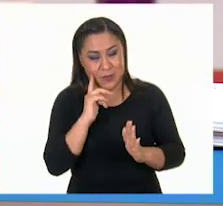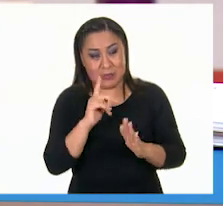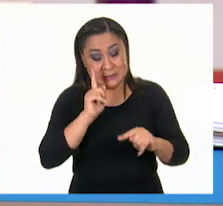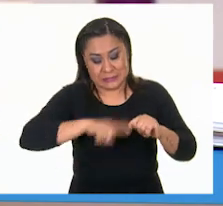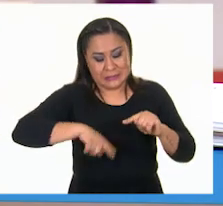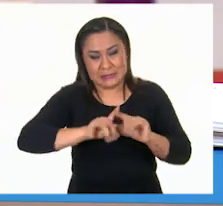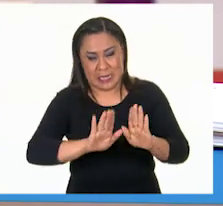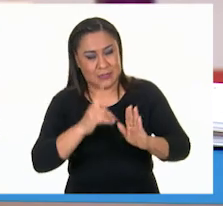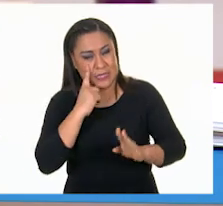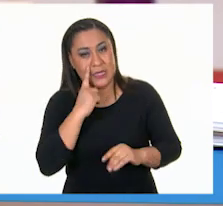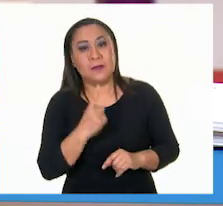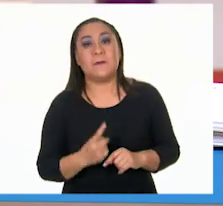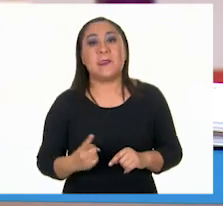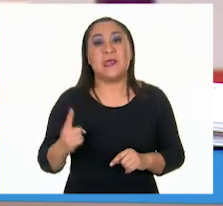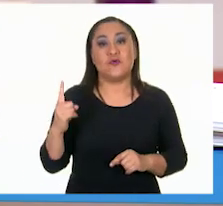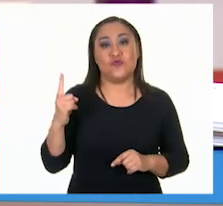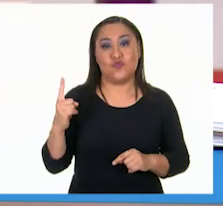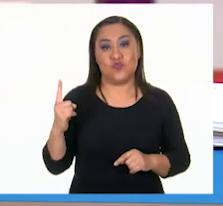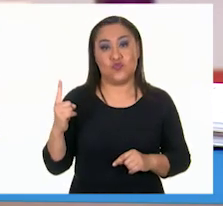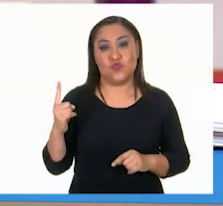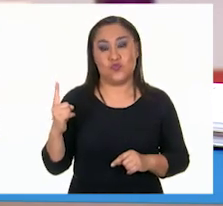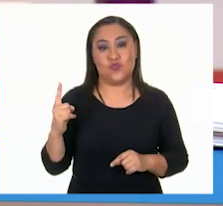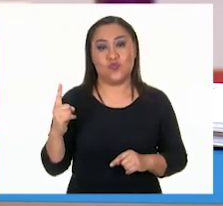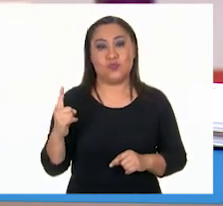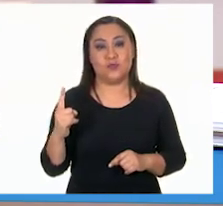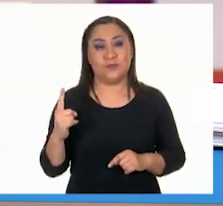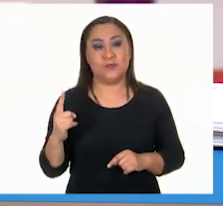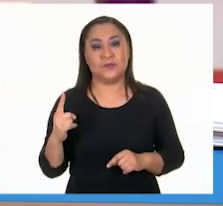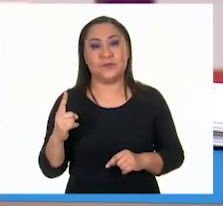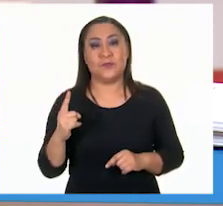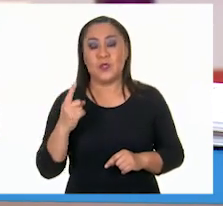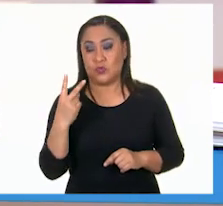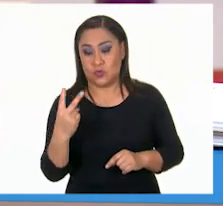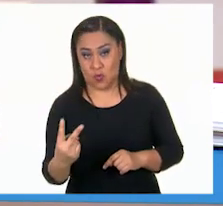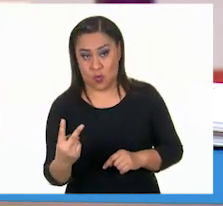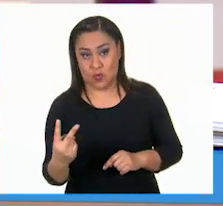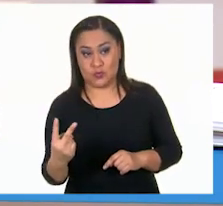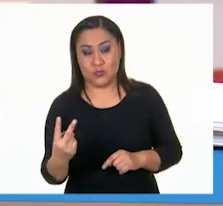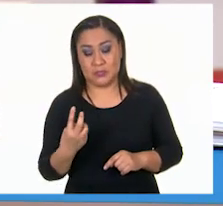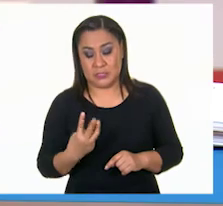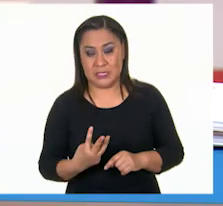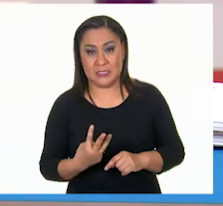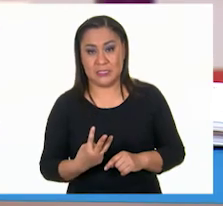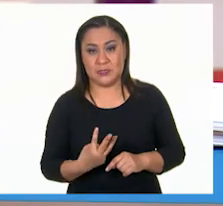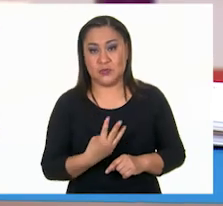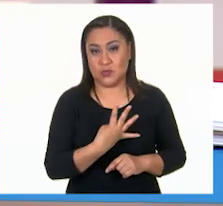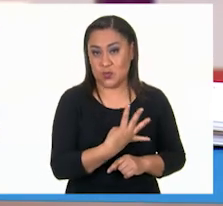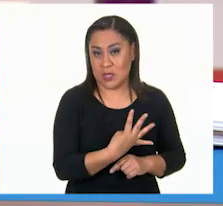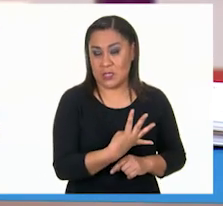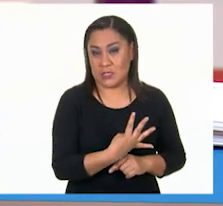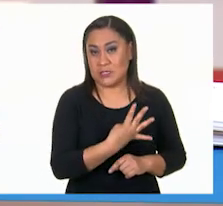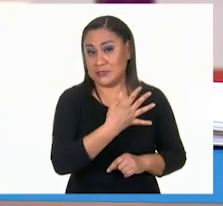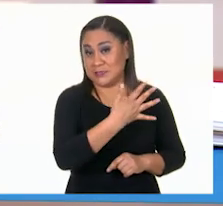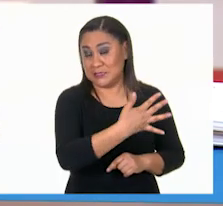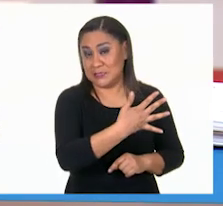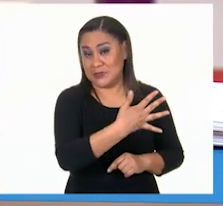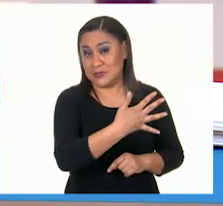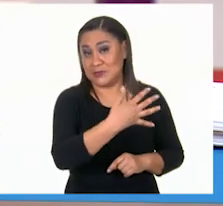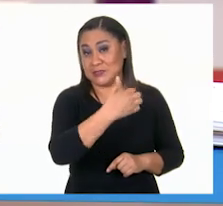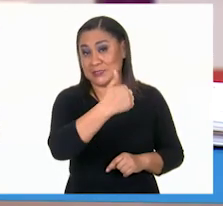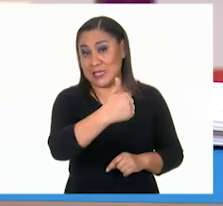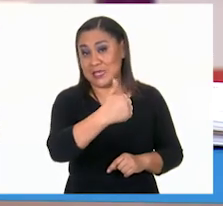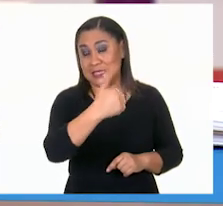Está uno aquí arriba. ¿Qué es la cúspide? Uno. Dos, tres, cuatro, cinco,